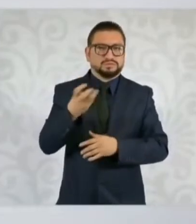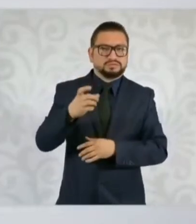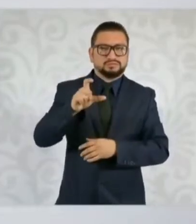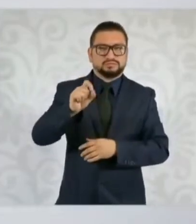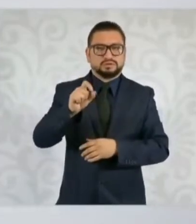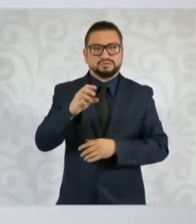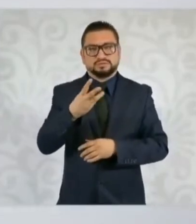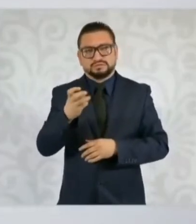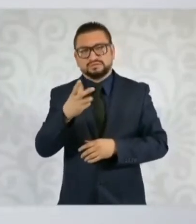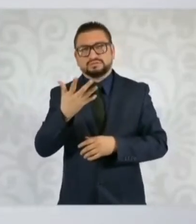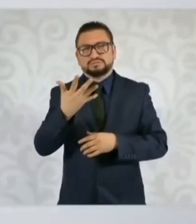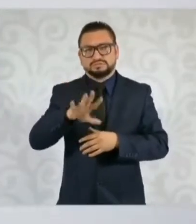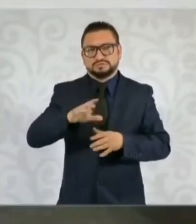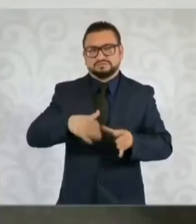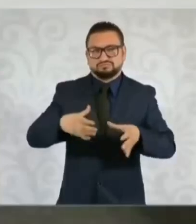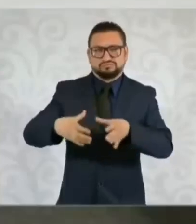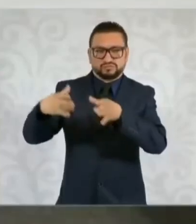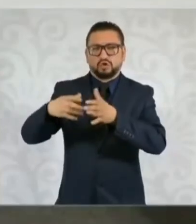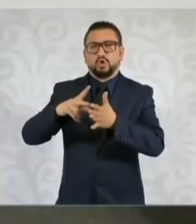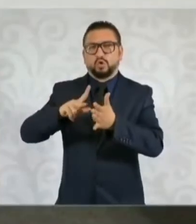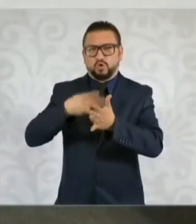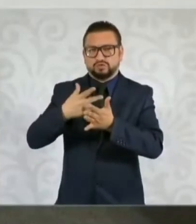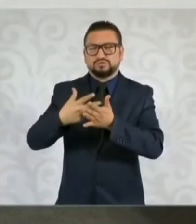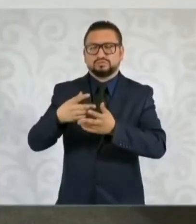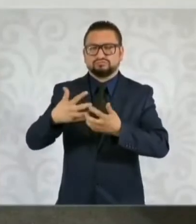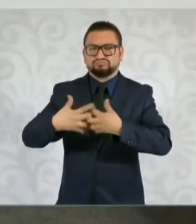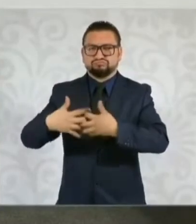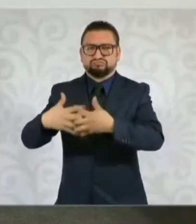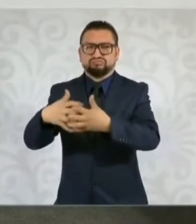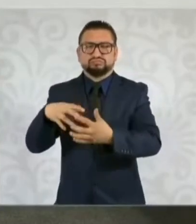310. Eso lo vamos a recuperar muy rápidamente.